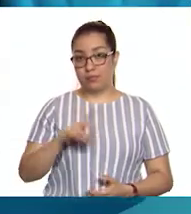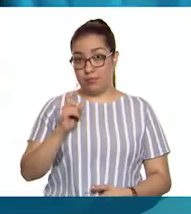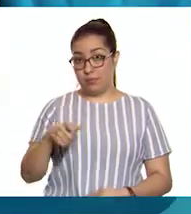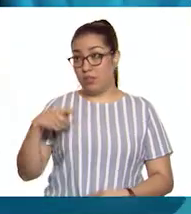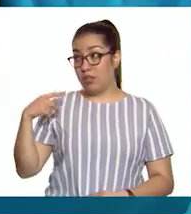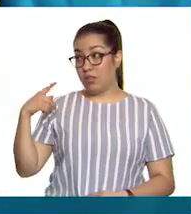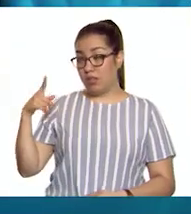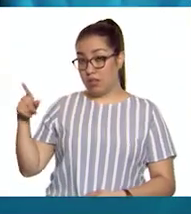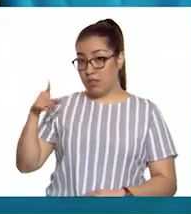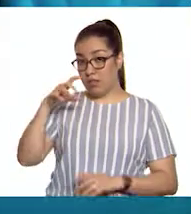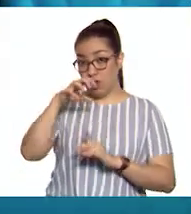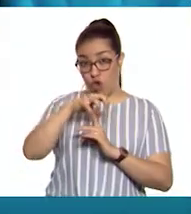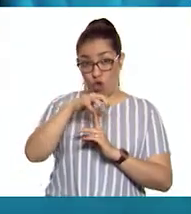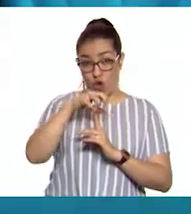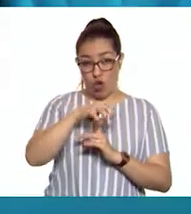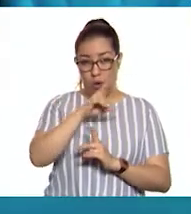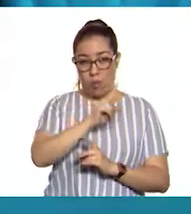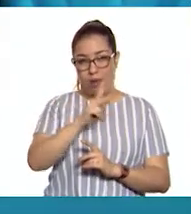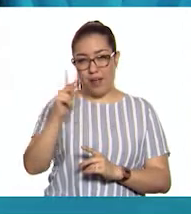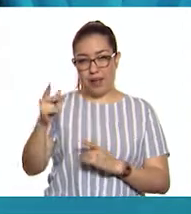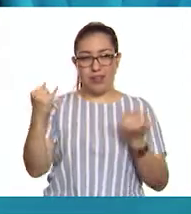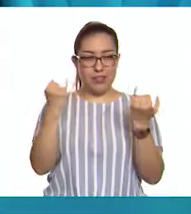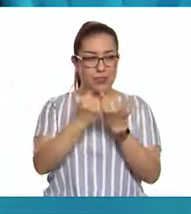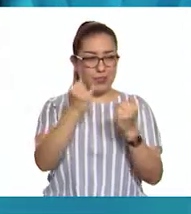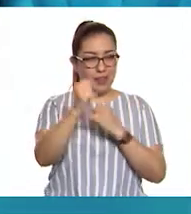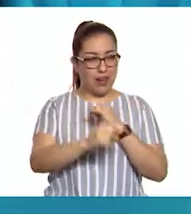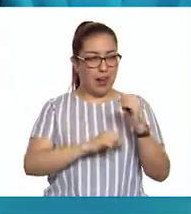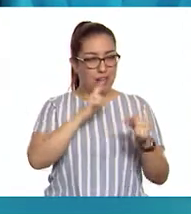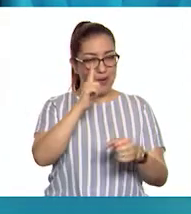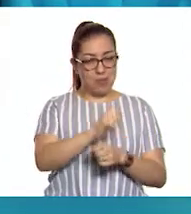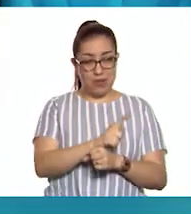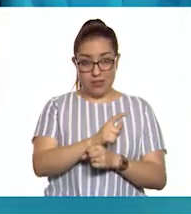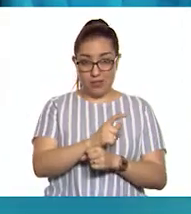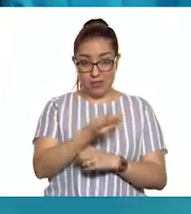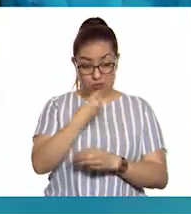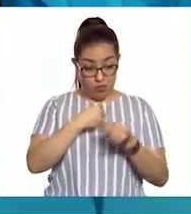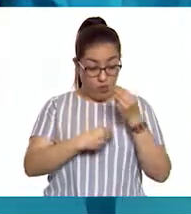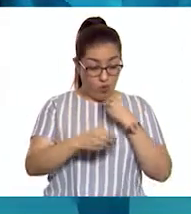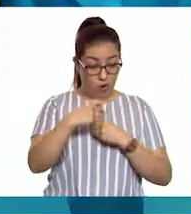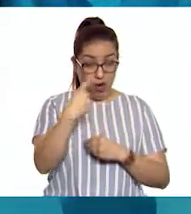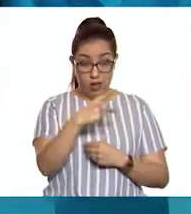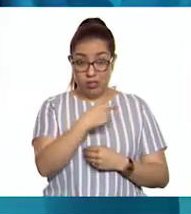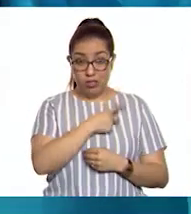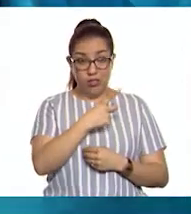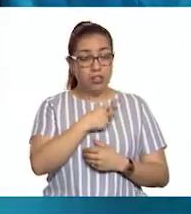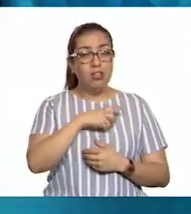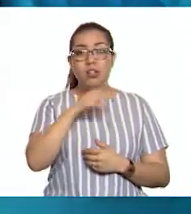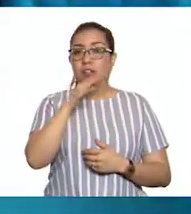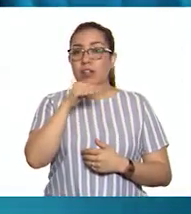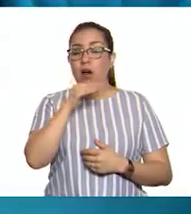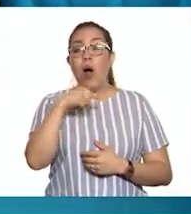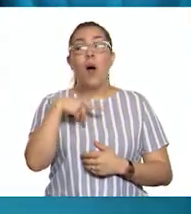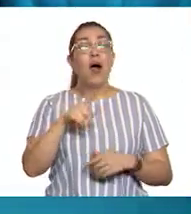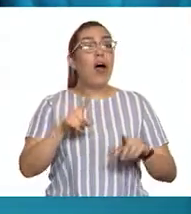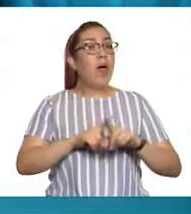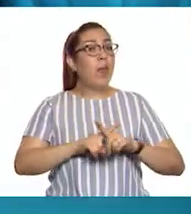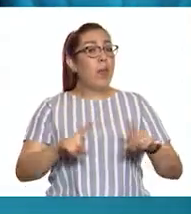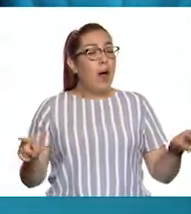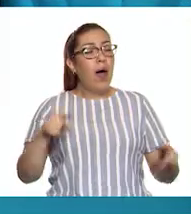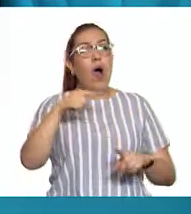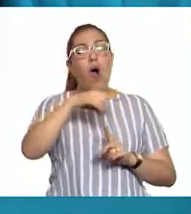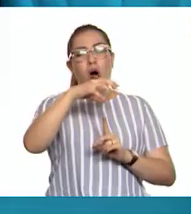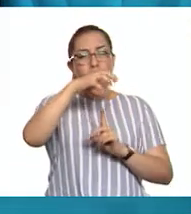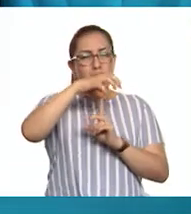por eso se parecen a los animales. Sin embargo, difieren de ellos en que los hongos se alimentan de